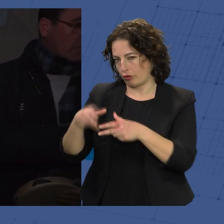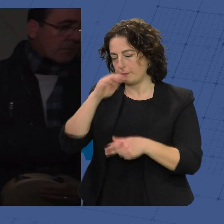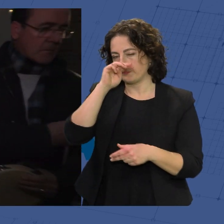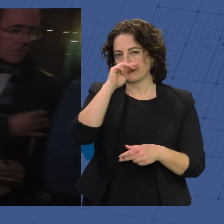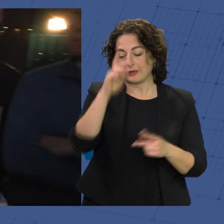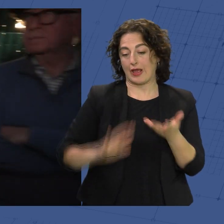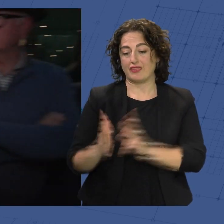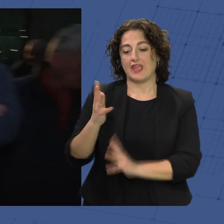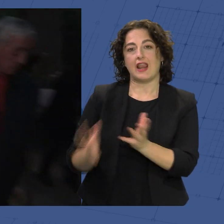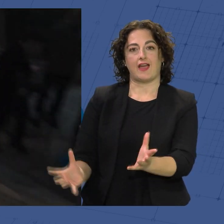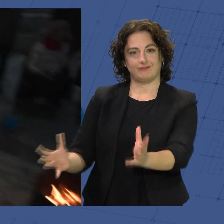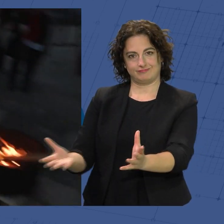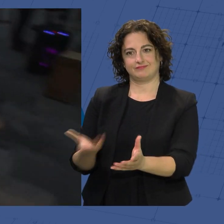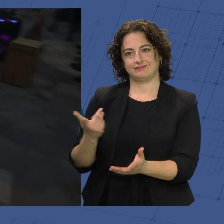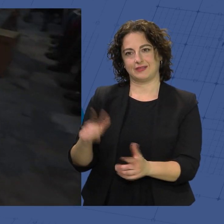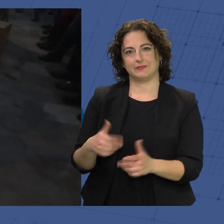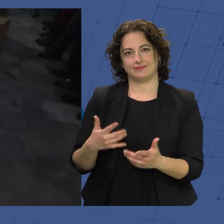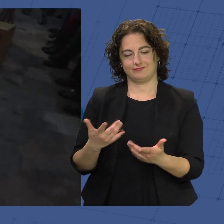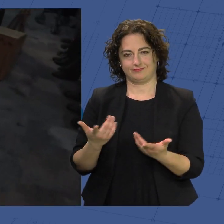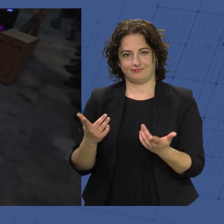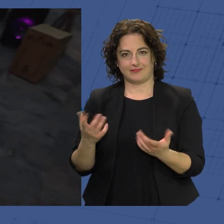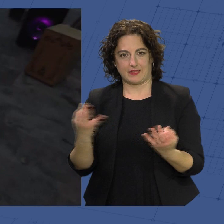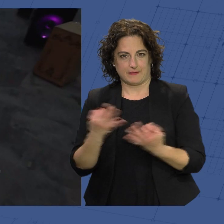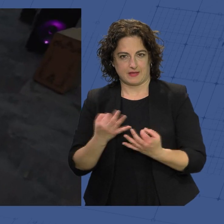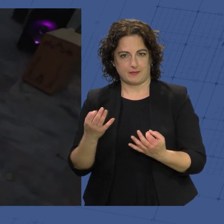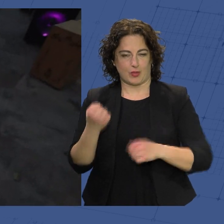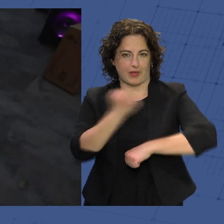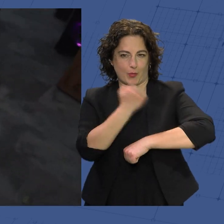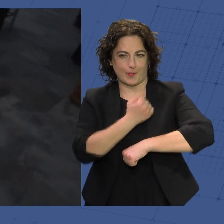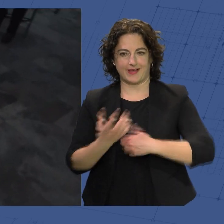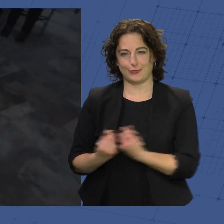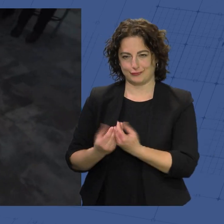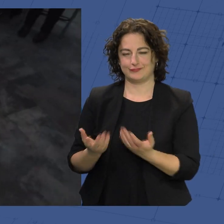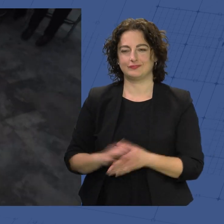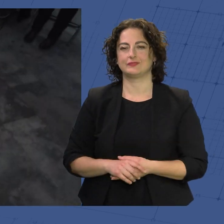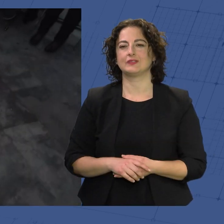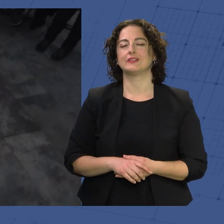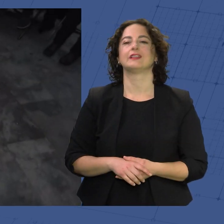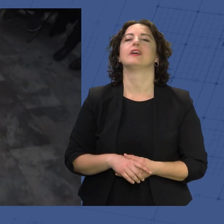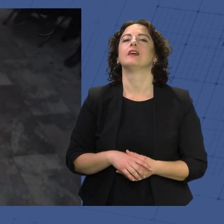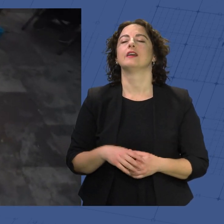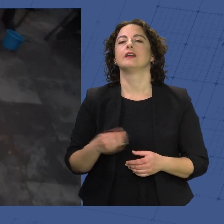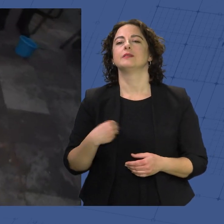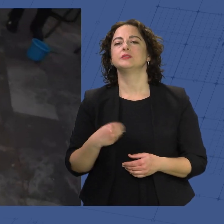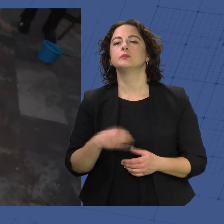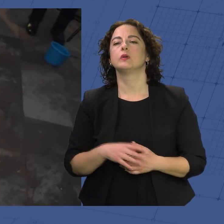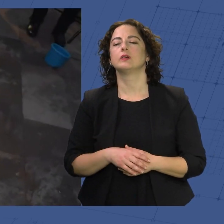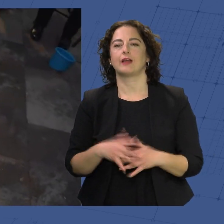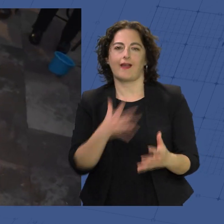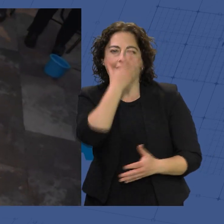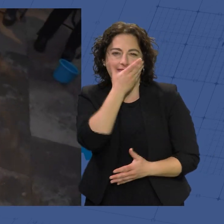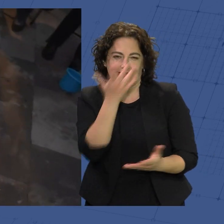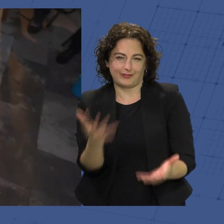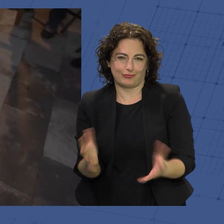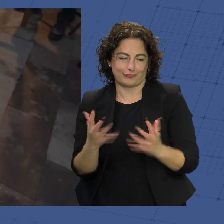esta candela que parece que es lo que tenemos que tener en la zambomba esta. Aunque le llamamos zambomba aquí, pero sí, calentitos con la